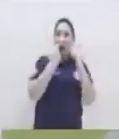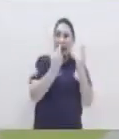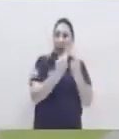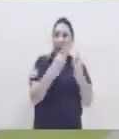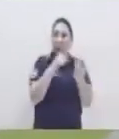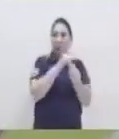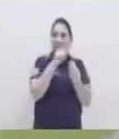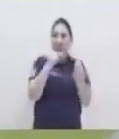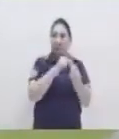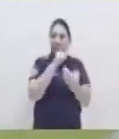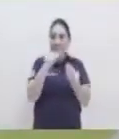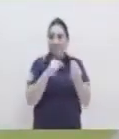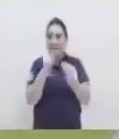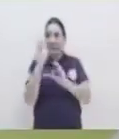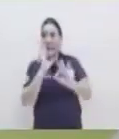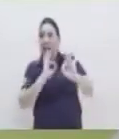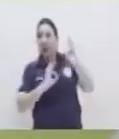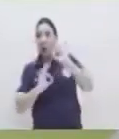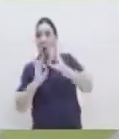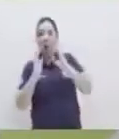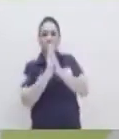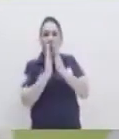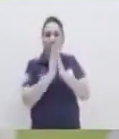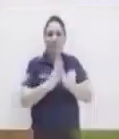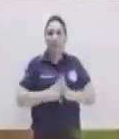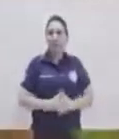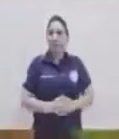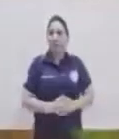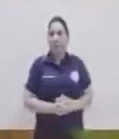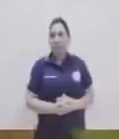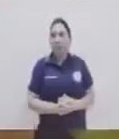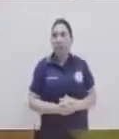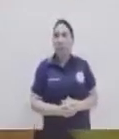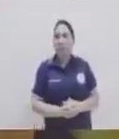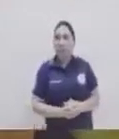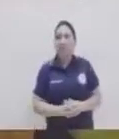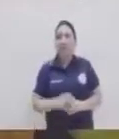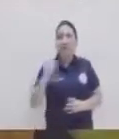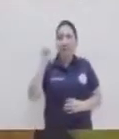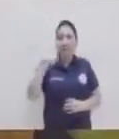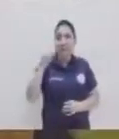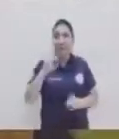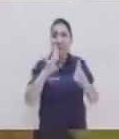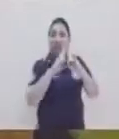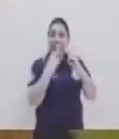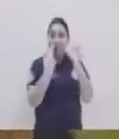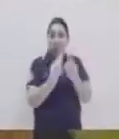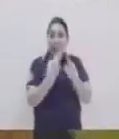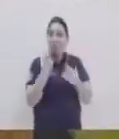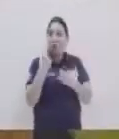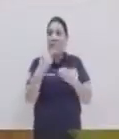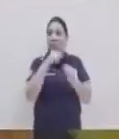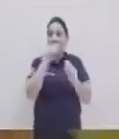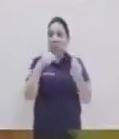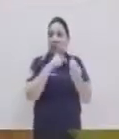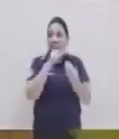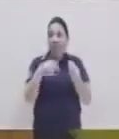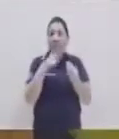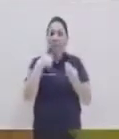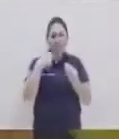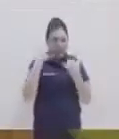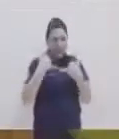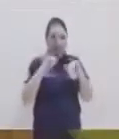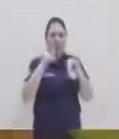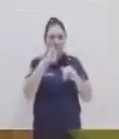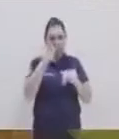una reunión familiar. Exactamente. Principalmente domingo. Un domingo. Ajá. Y terminaría de complementar yo diciendo